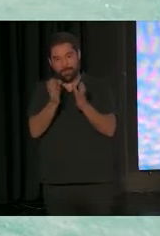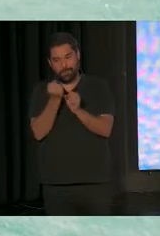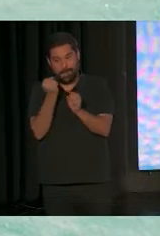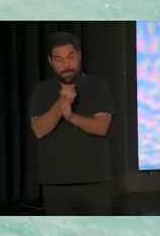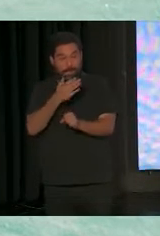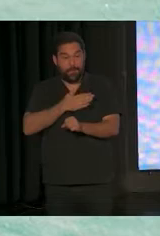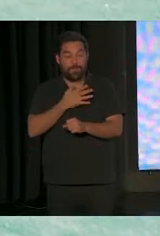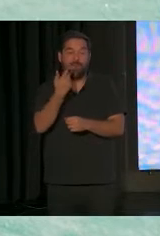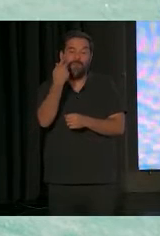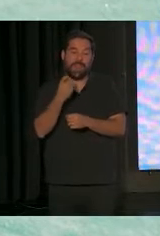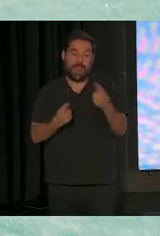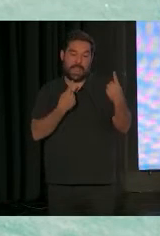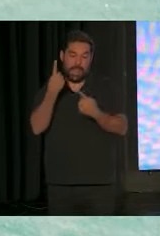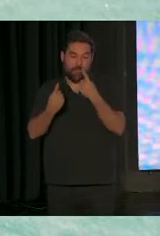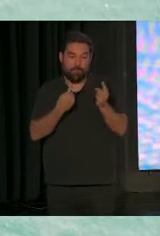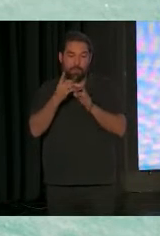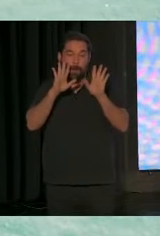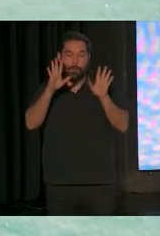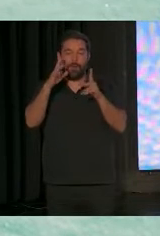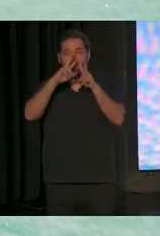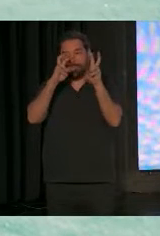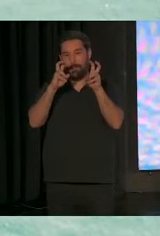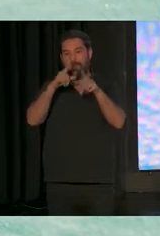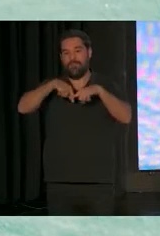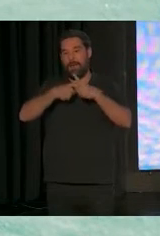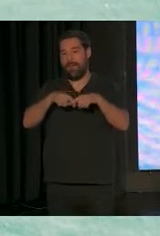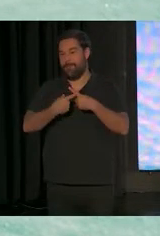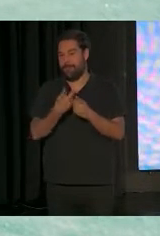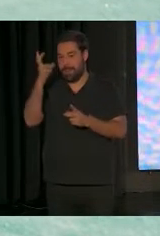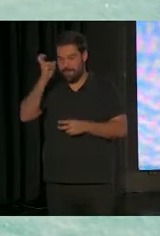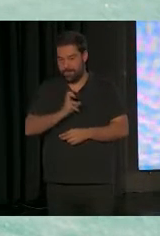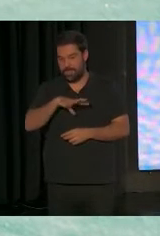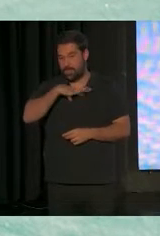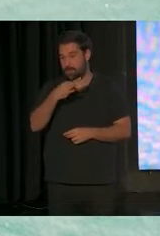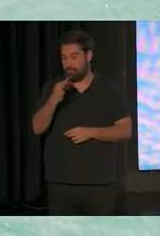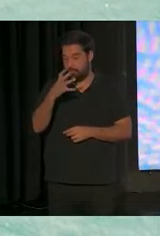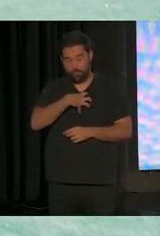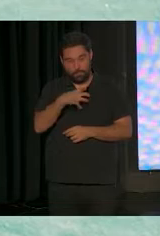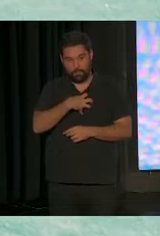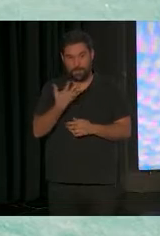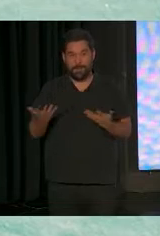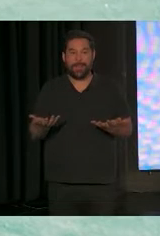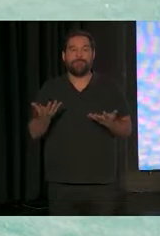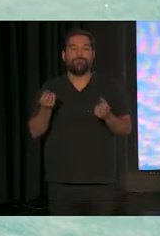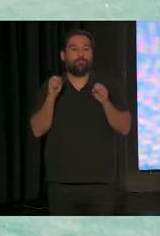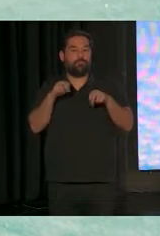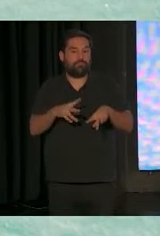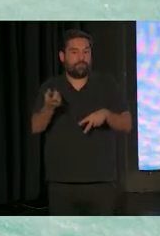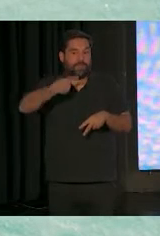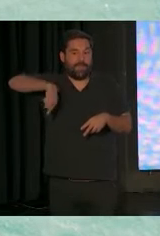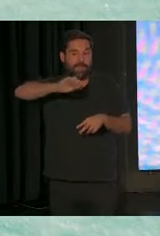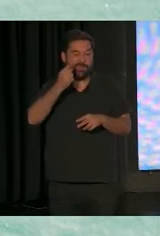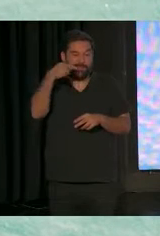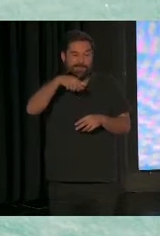Falta alguno de ellos que por circunstancias familiares desgraciadamente no han podido venir, pero que sin ellos no sería esto